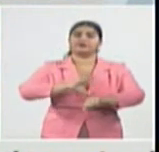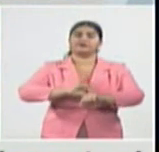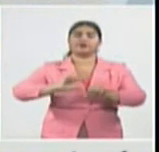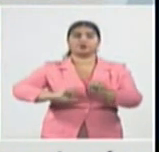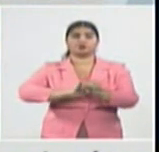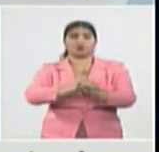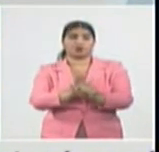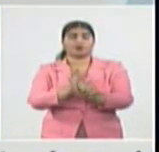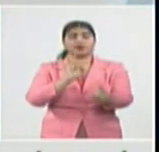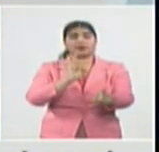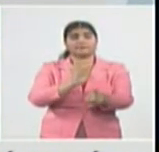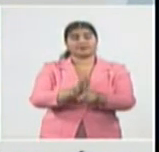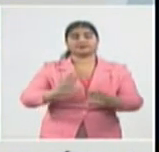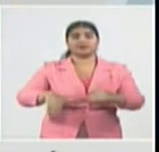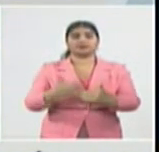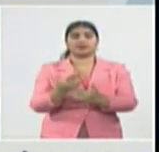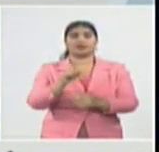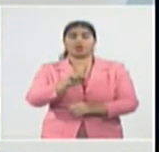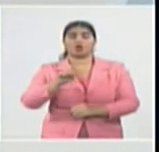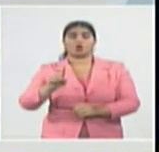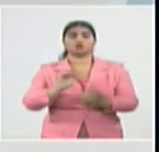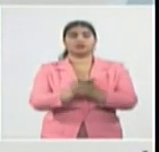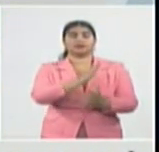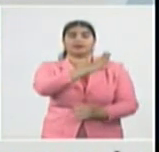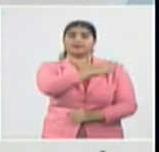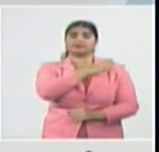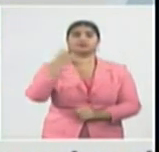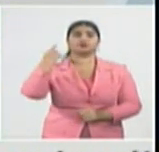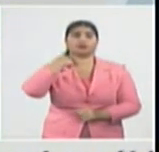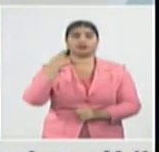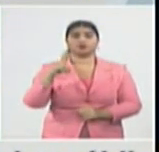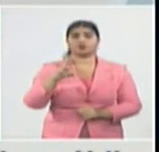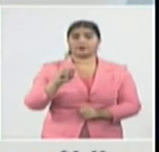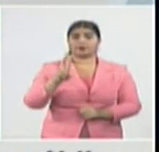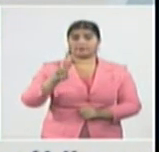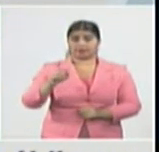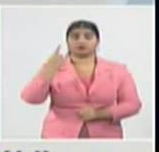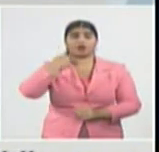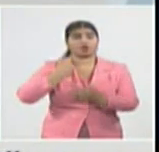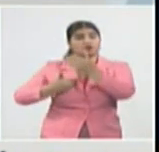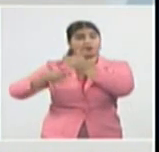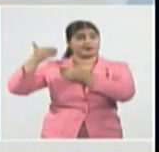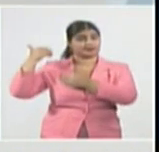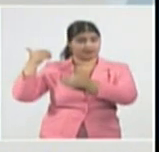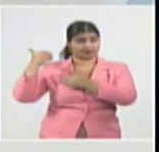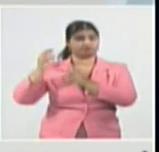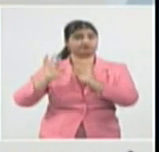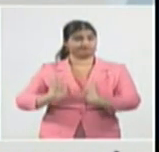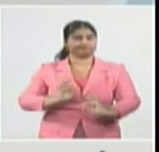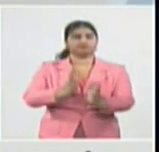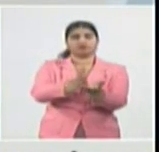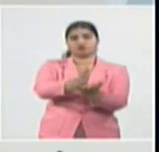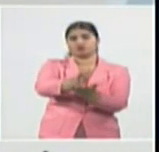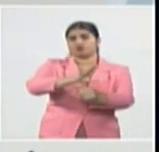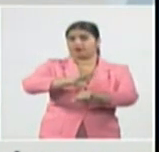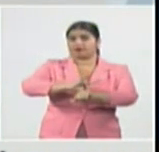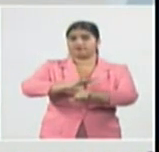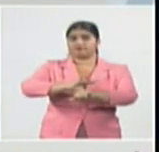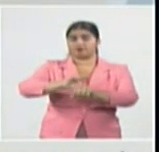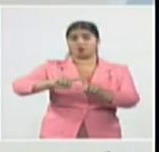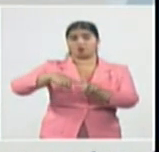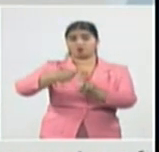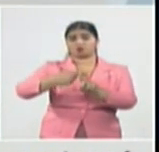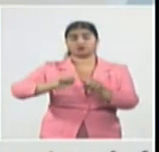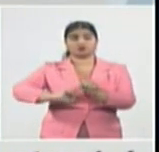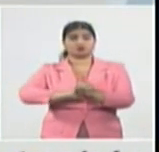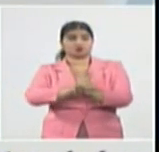el 11 de marzo del 2020, se mantiene un ingresado activo, una cifra